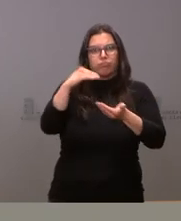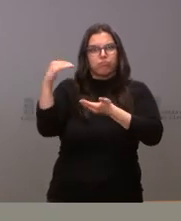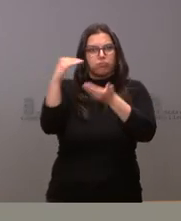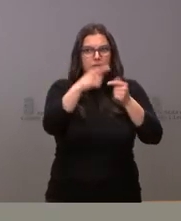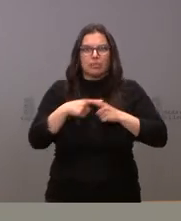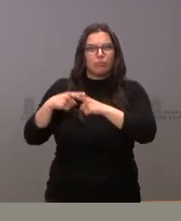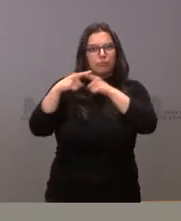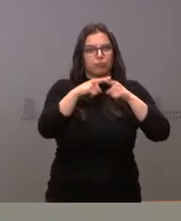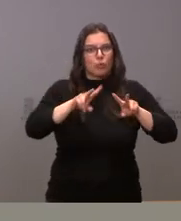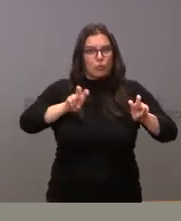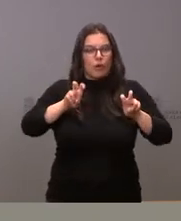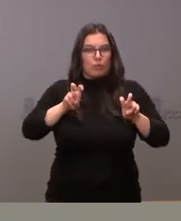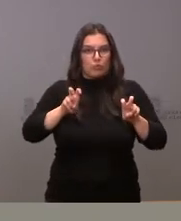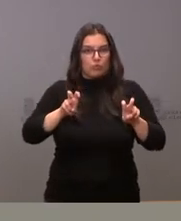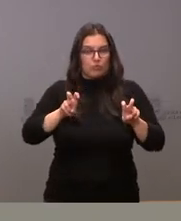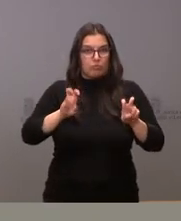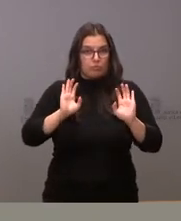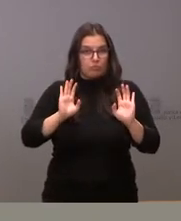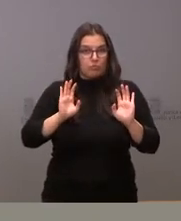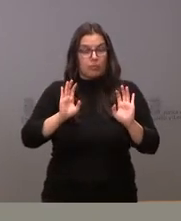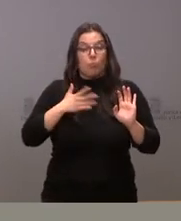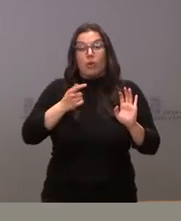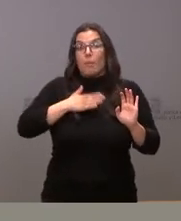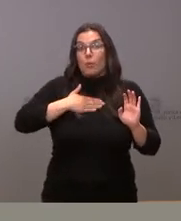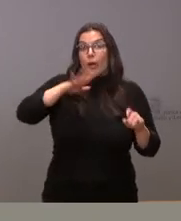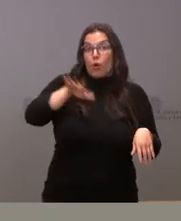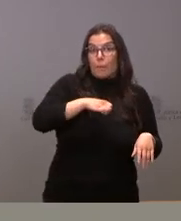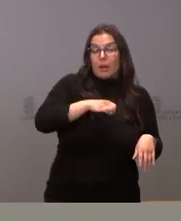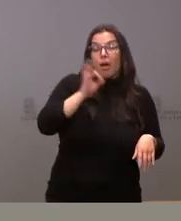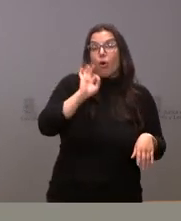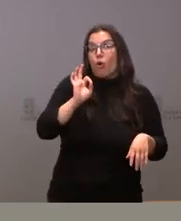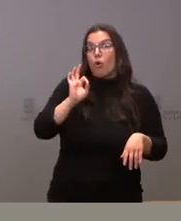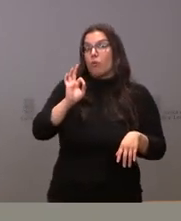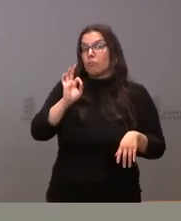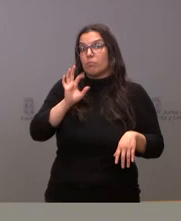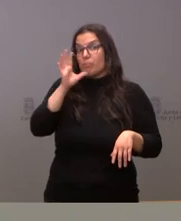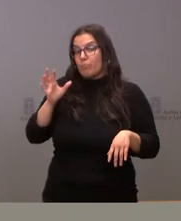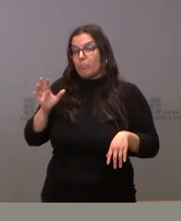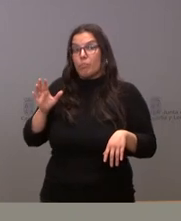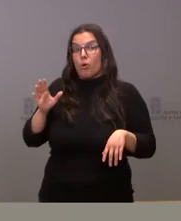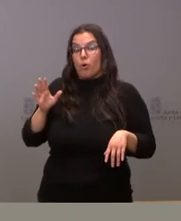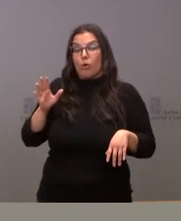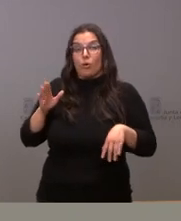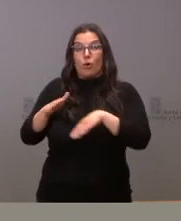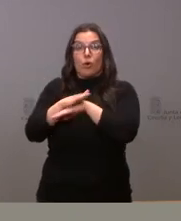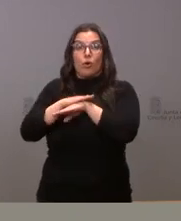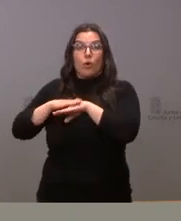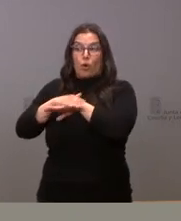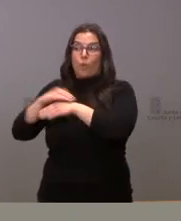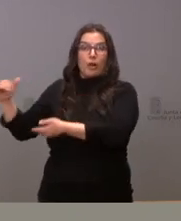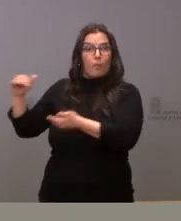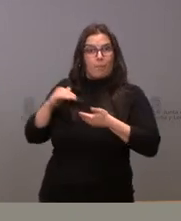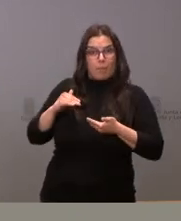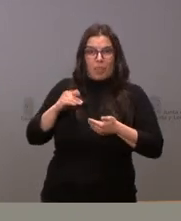enviando nuevas dosis bien de las que pueda adquirir la Junta de Castilla y León bien de las que pueda suministrarnos el propio